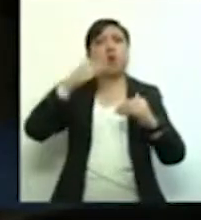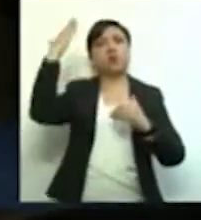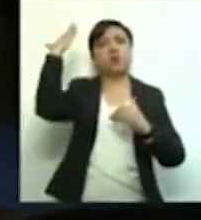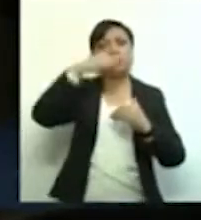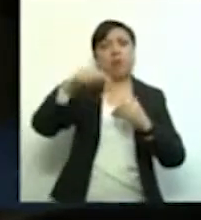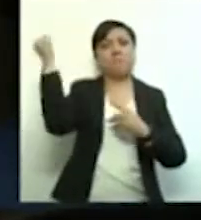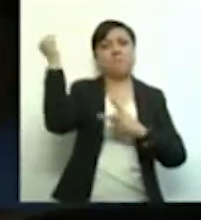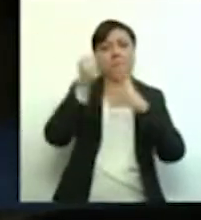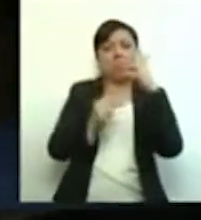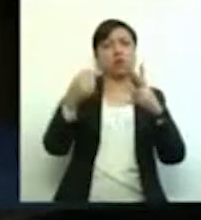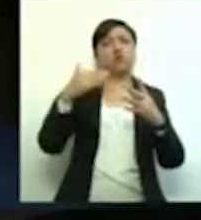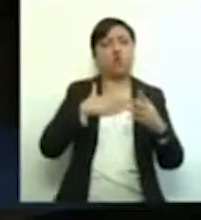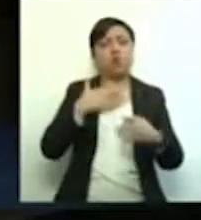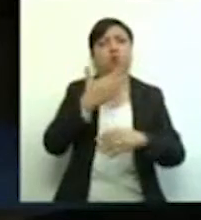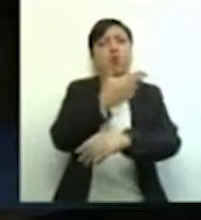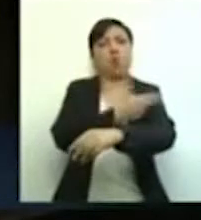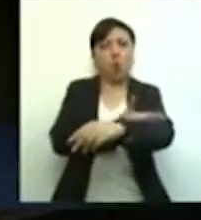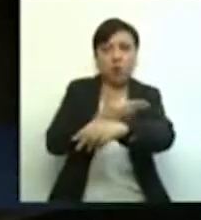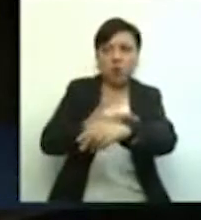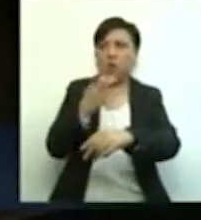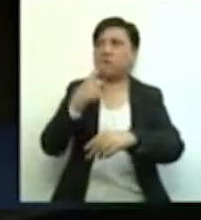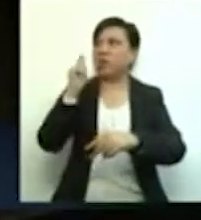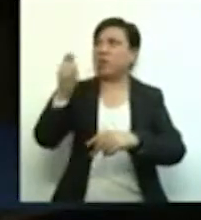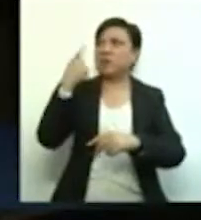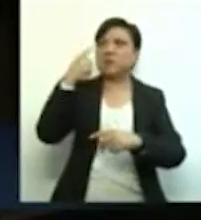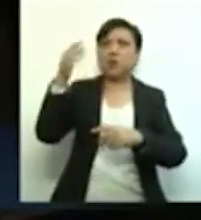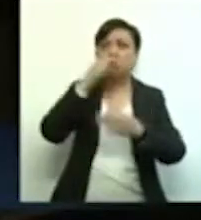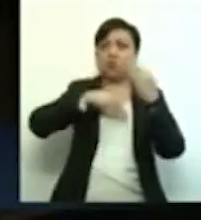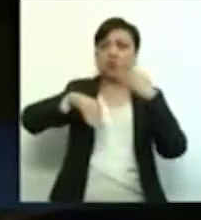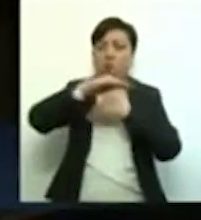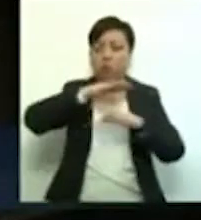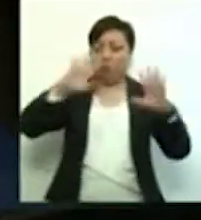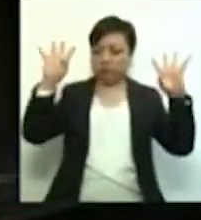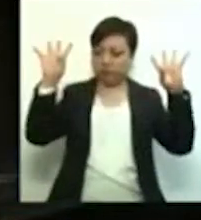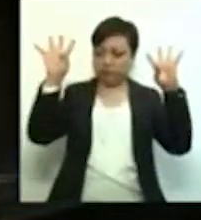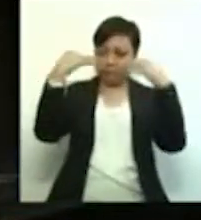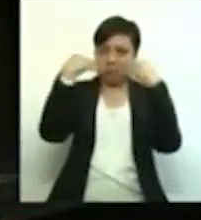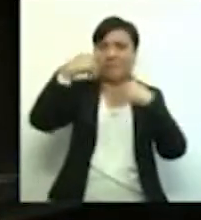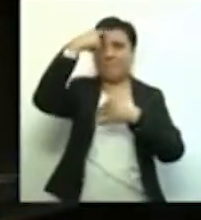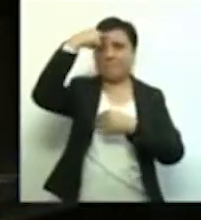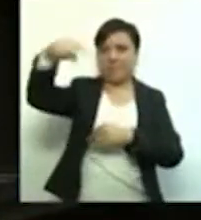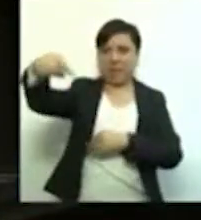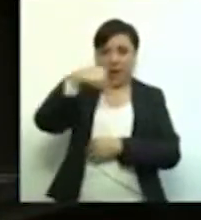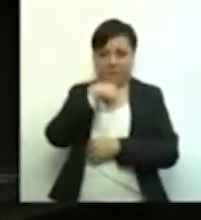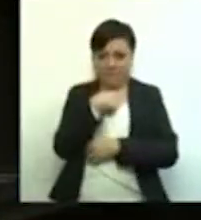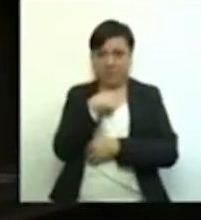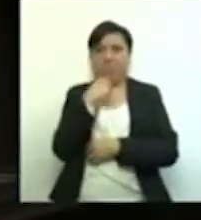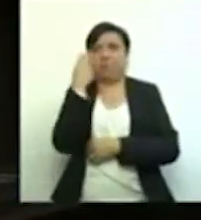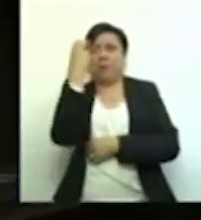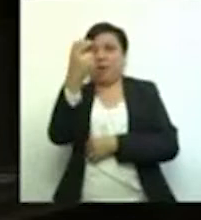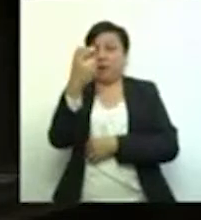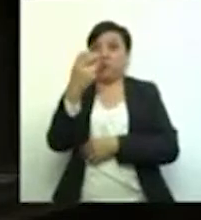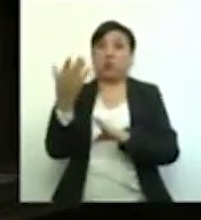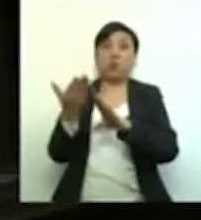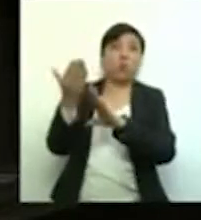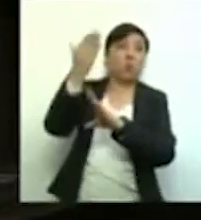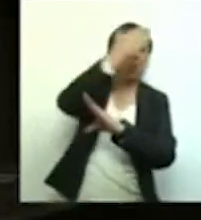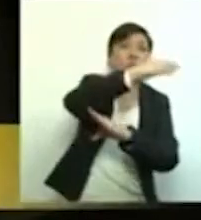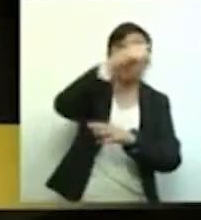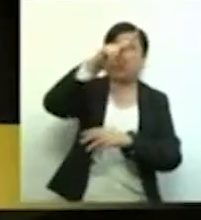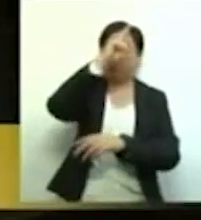Esto que estamos viviendo es un nuevo episodio de centralismo que en el pasado nos ocasionó graves daños.